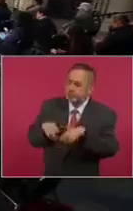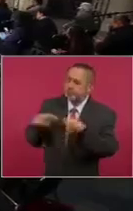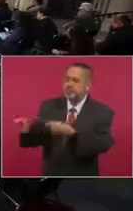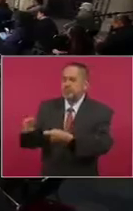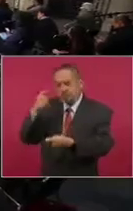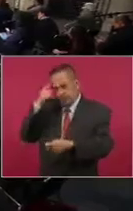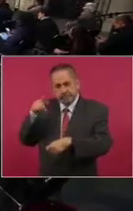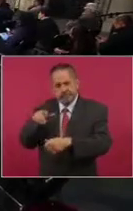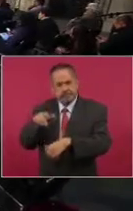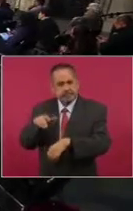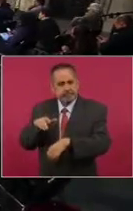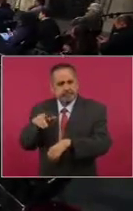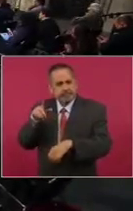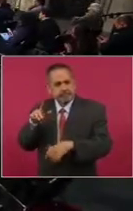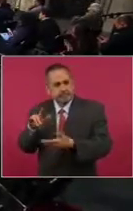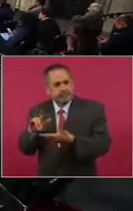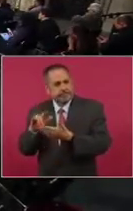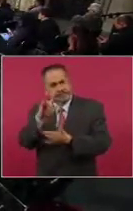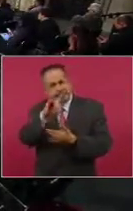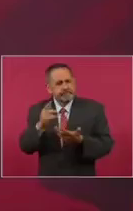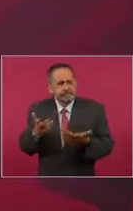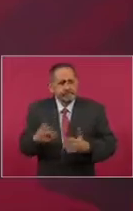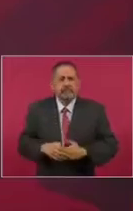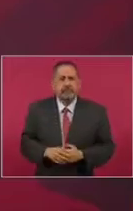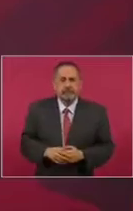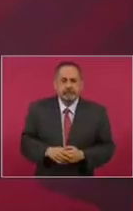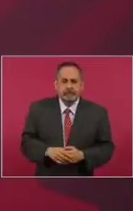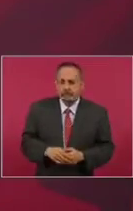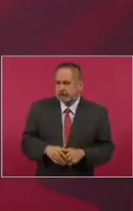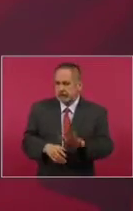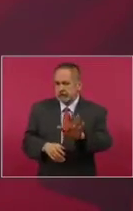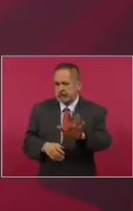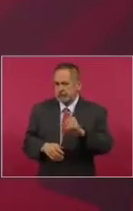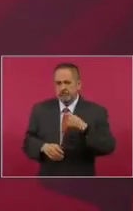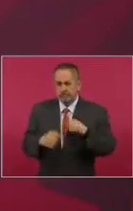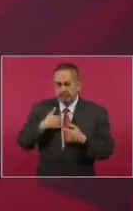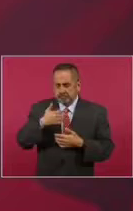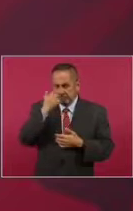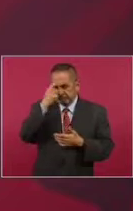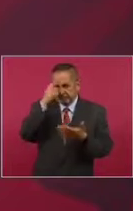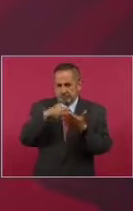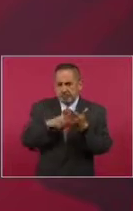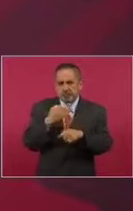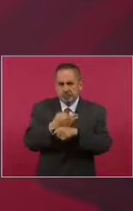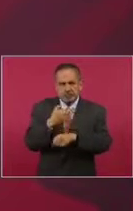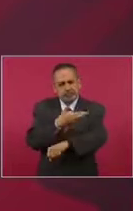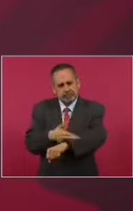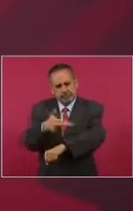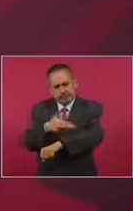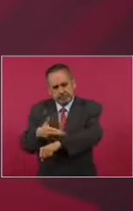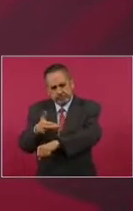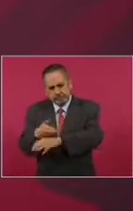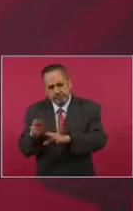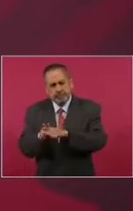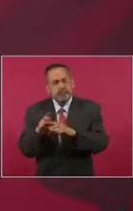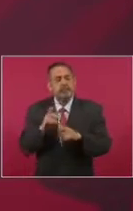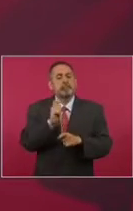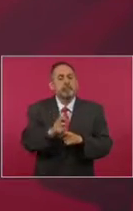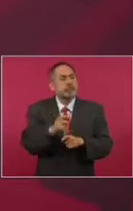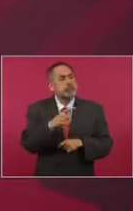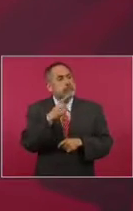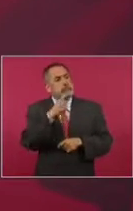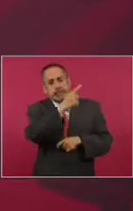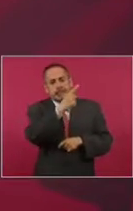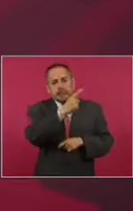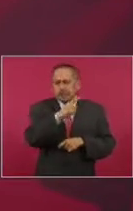No, yo creo que se están haciendo los trámites para que se regrese a la